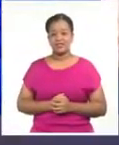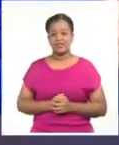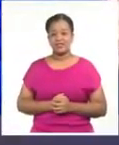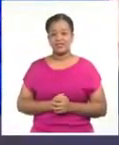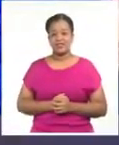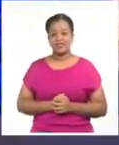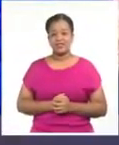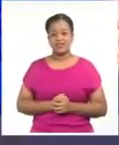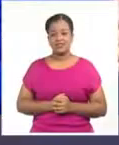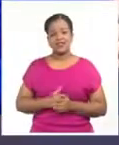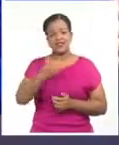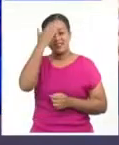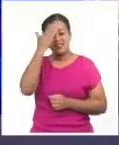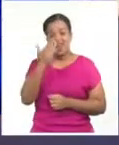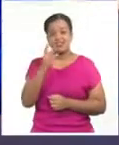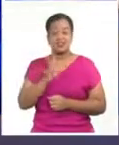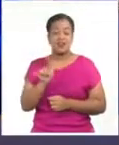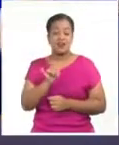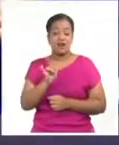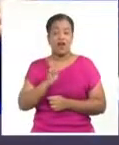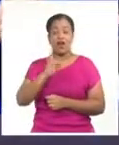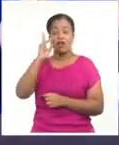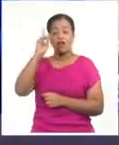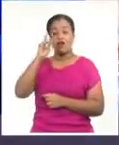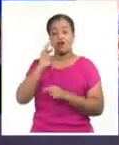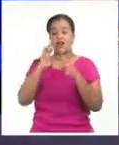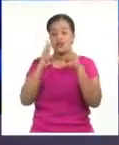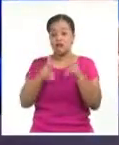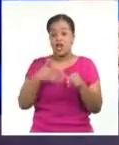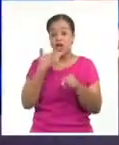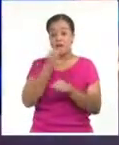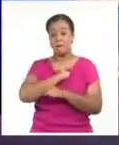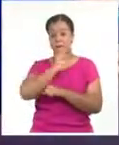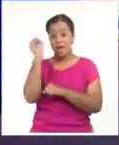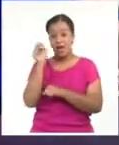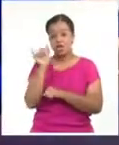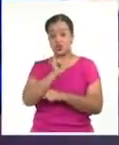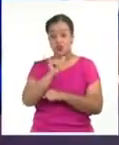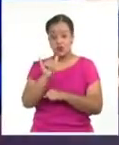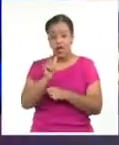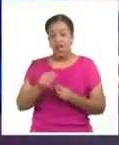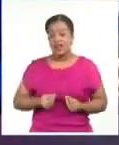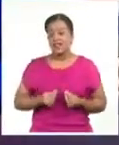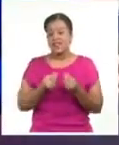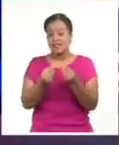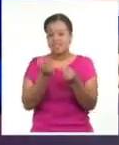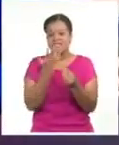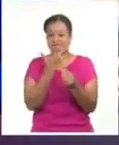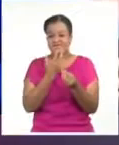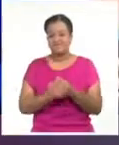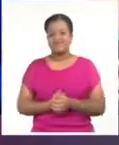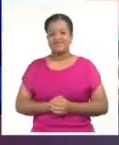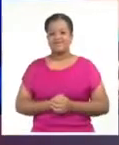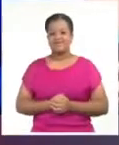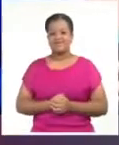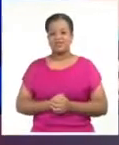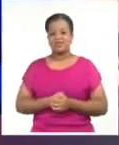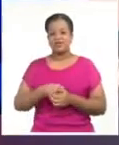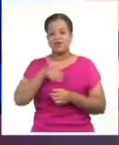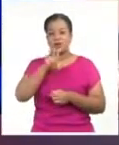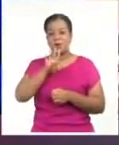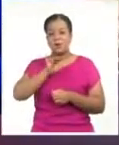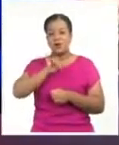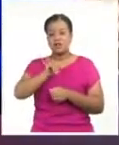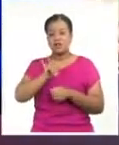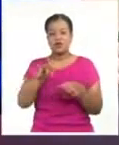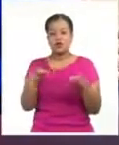de darle gracias a Dios por el resultado. Y principalmente dedicárselo a los 46 fallecidos